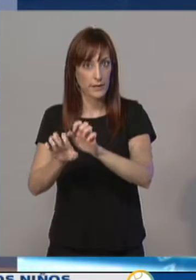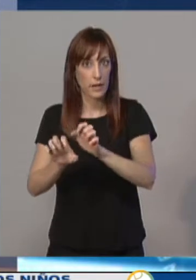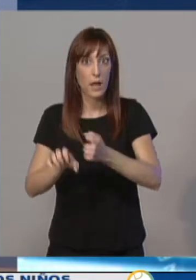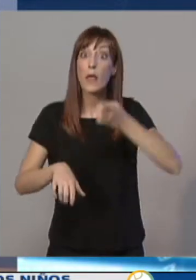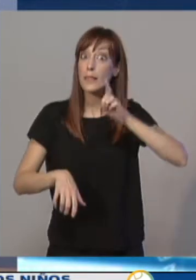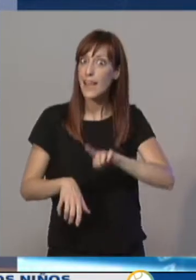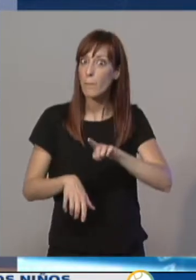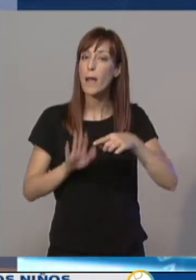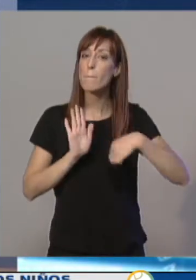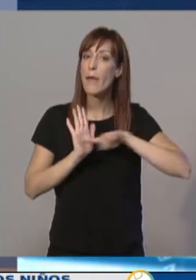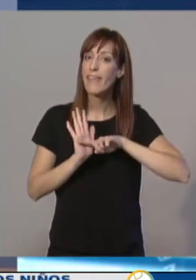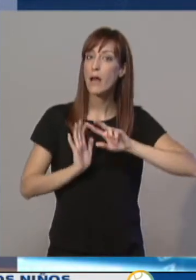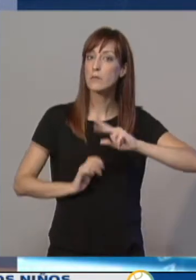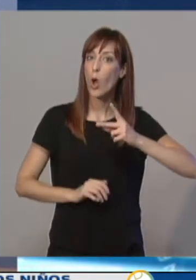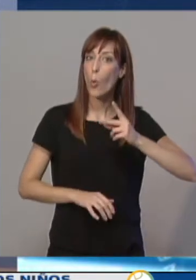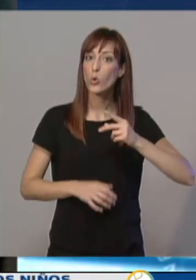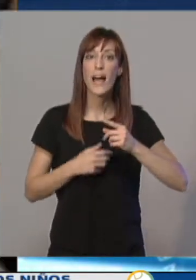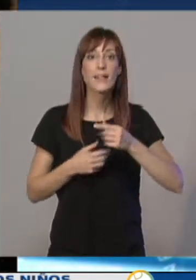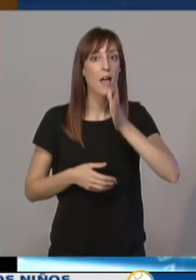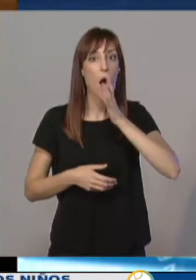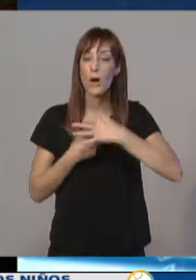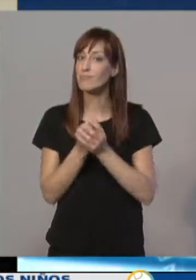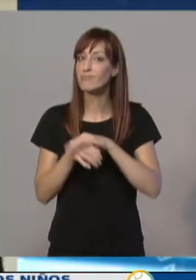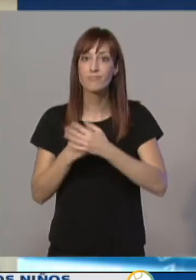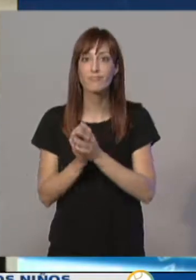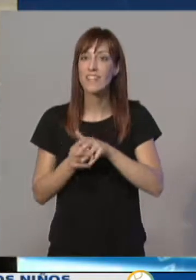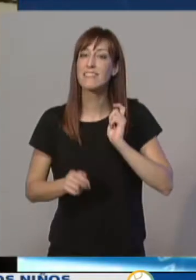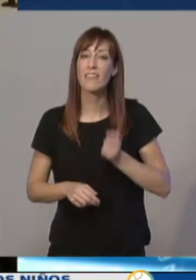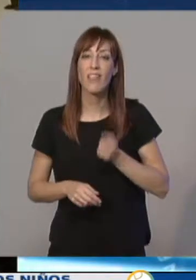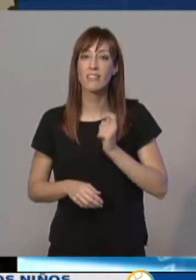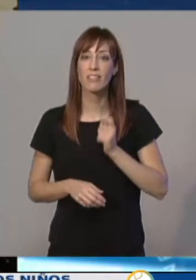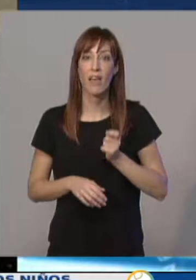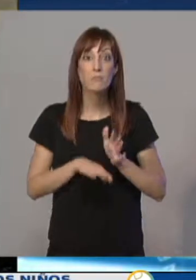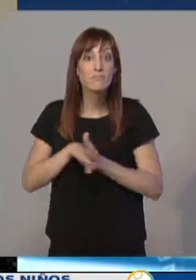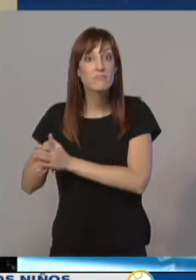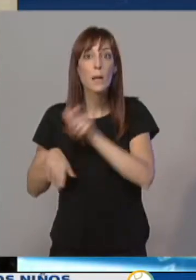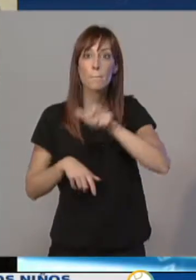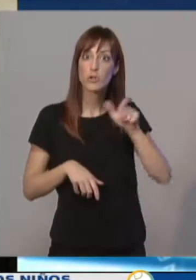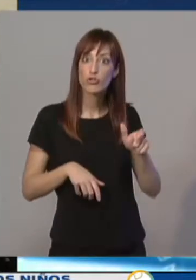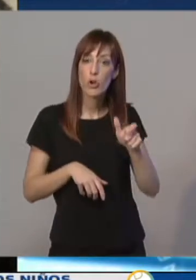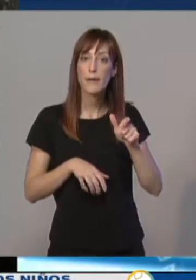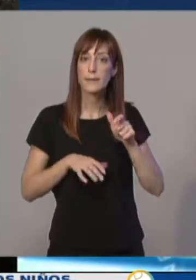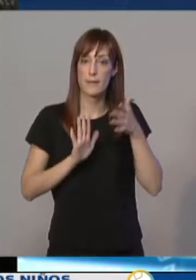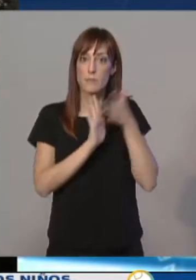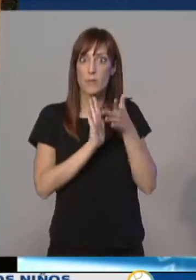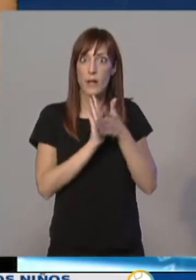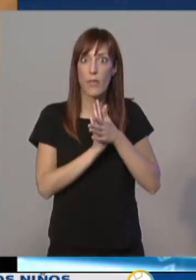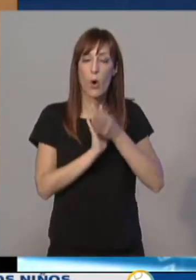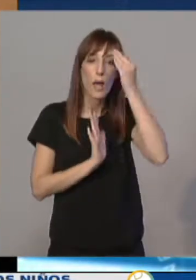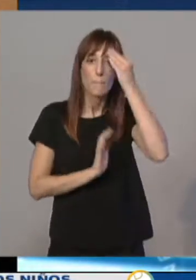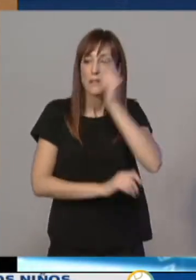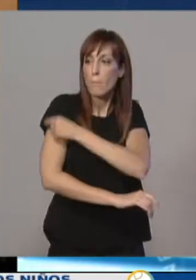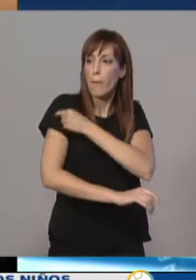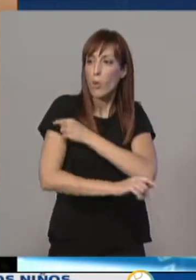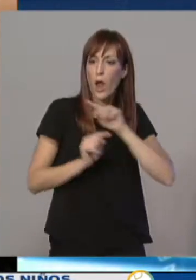importantísima, es lavarse las manos. Y también ha explicado que, aunque mucha gente todavía lo cree, es imposible que la vacuna nos